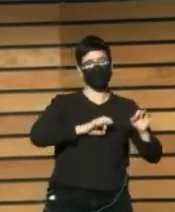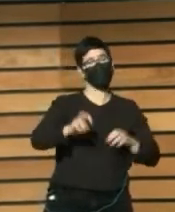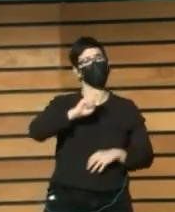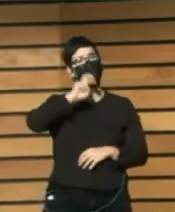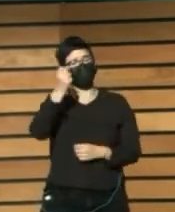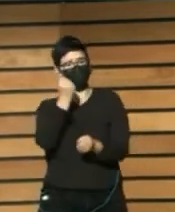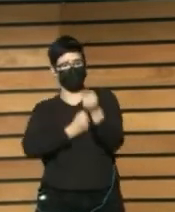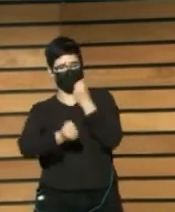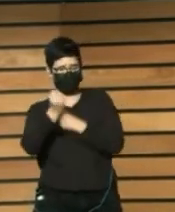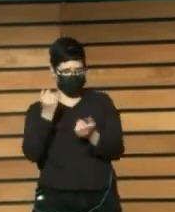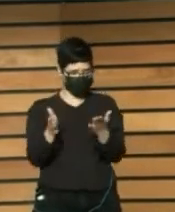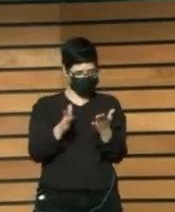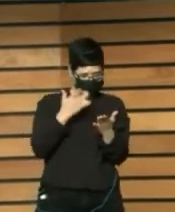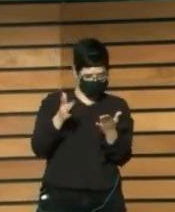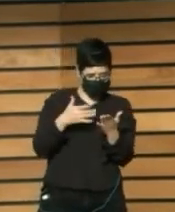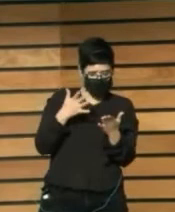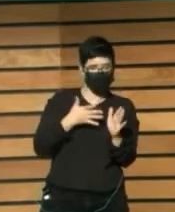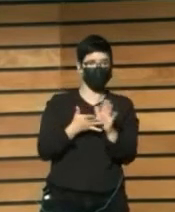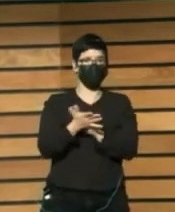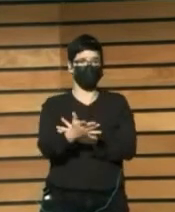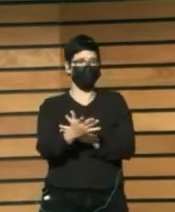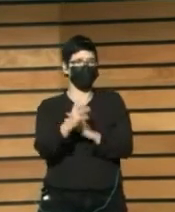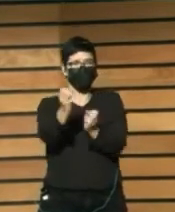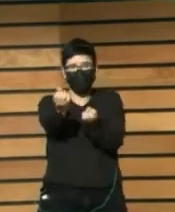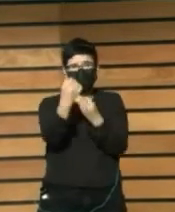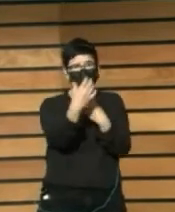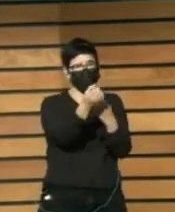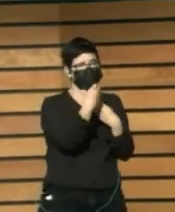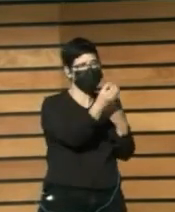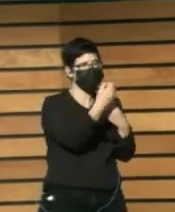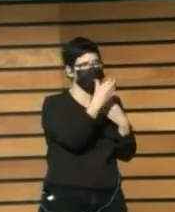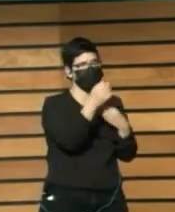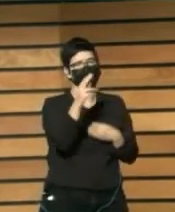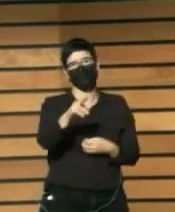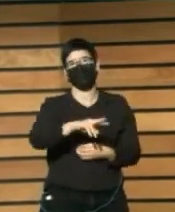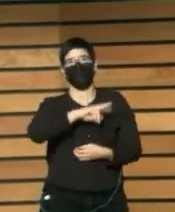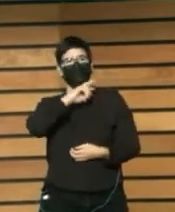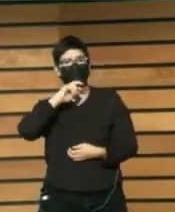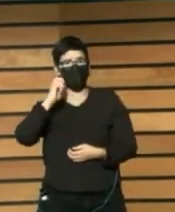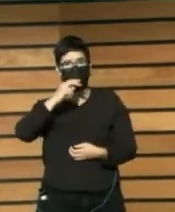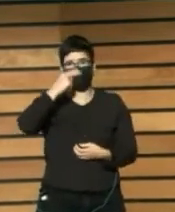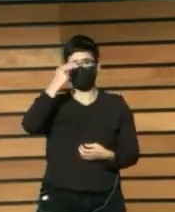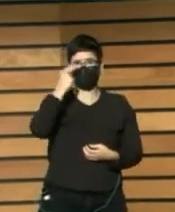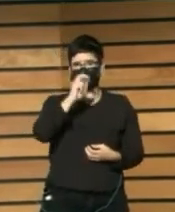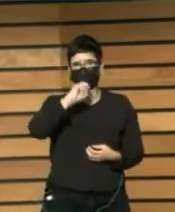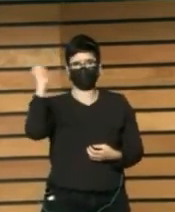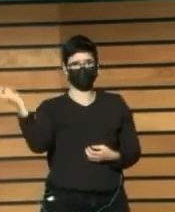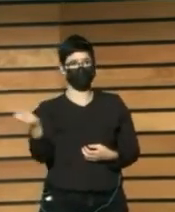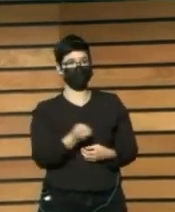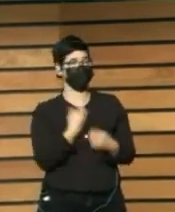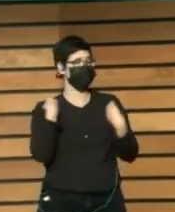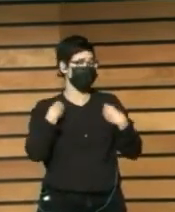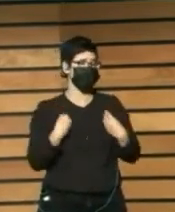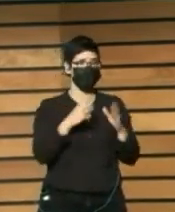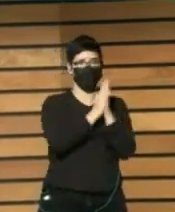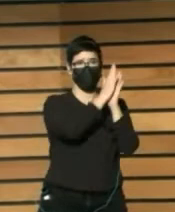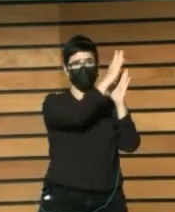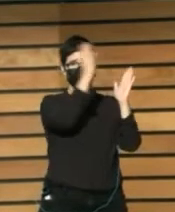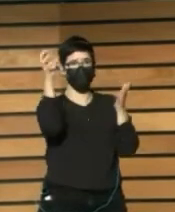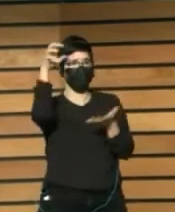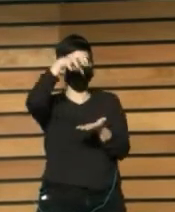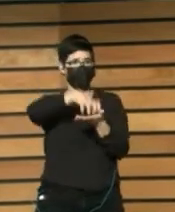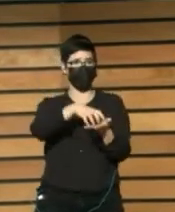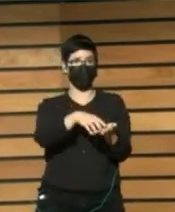O sea Que uno Está expuesto A una multitud De intereses Y de valores Y lo mismo Pasa con la biblioteca Uno allí Está